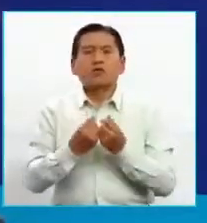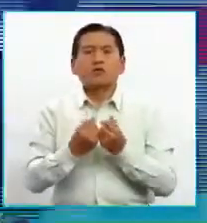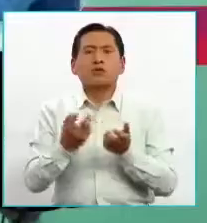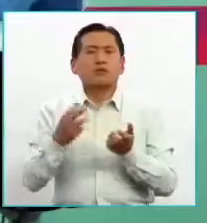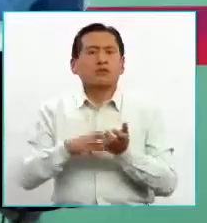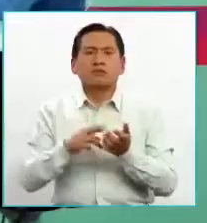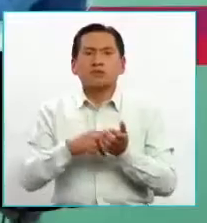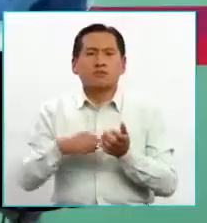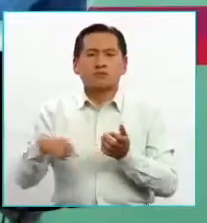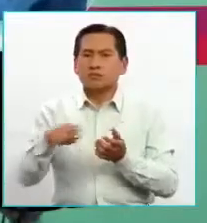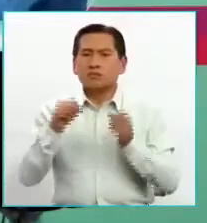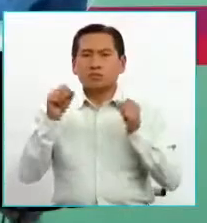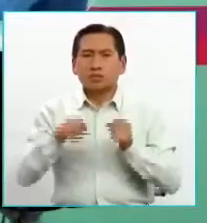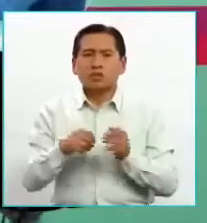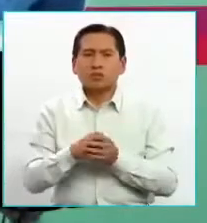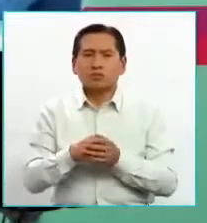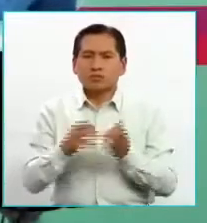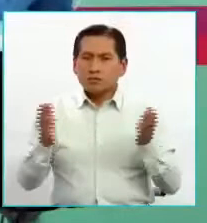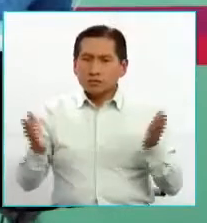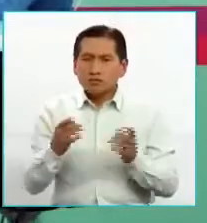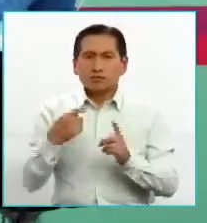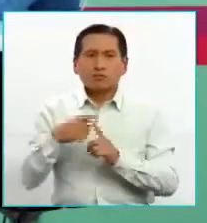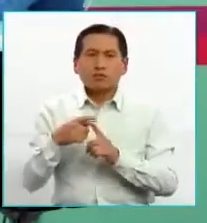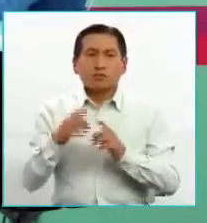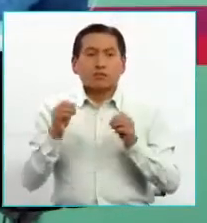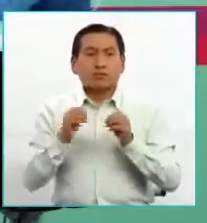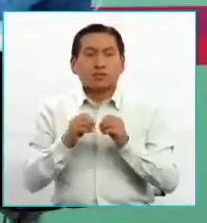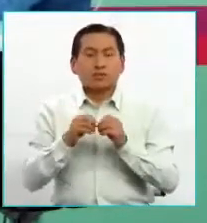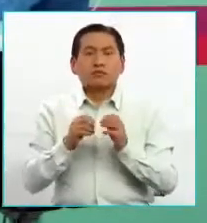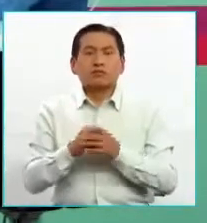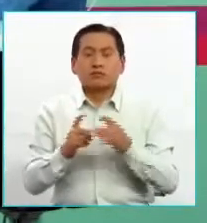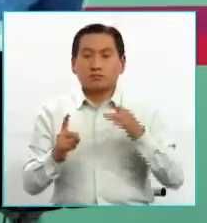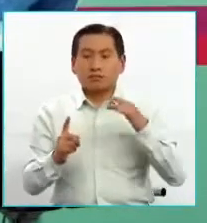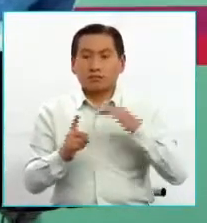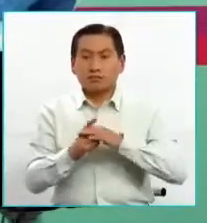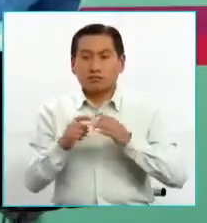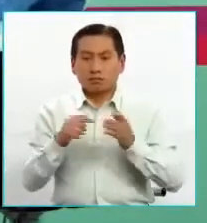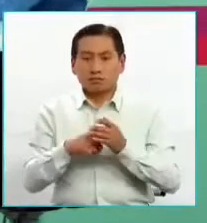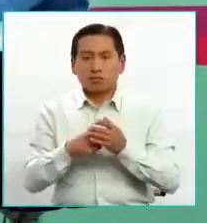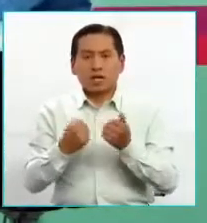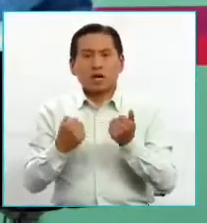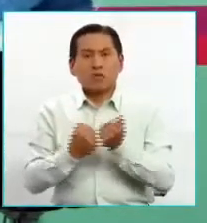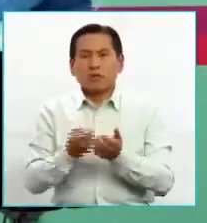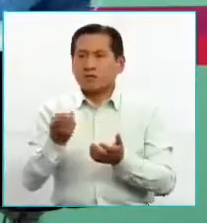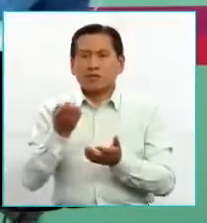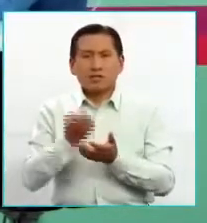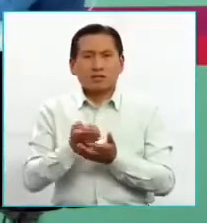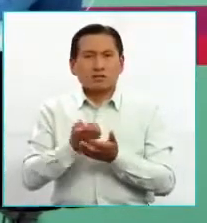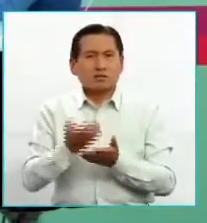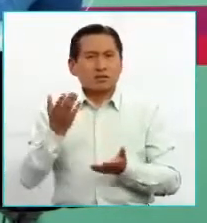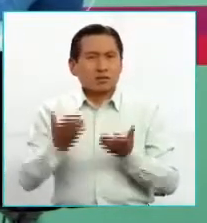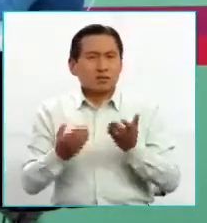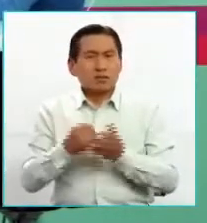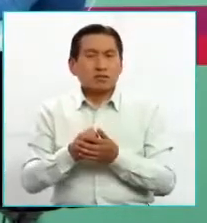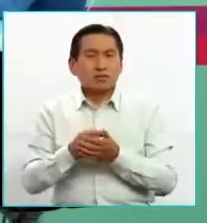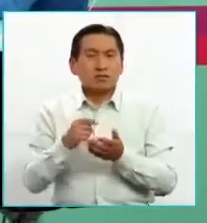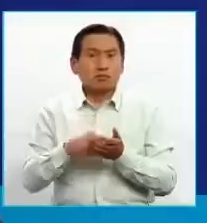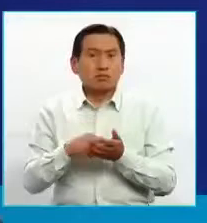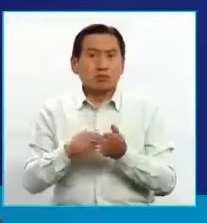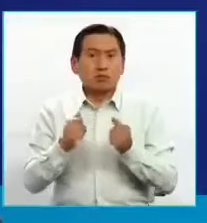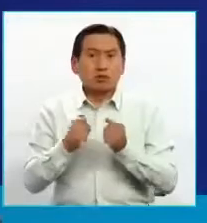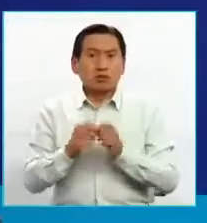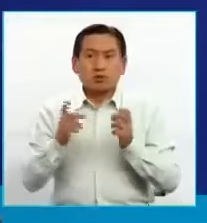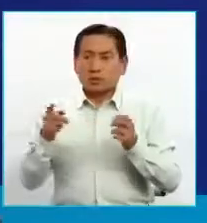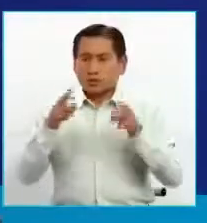se pueda, digamos, fomentar la posibilidad de creación con cierto apoyo económico. Está también en, digamos,